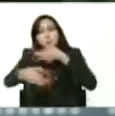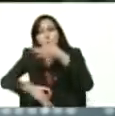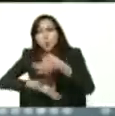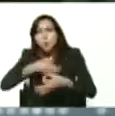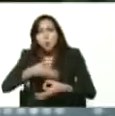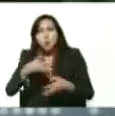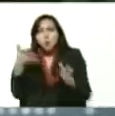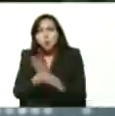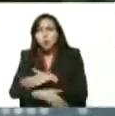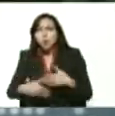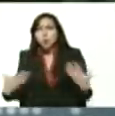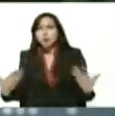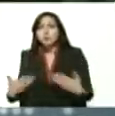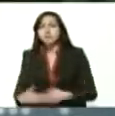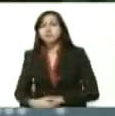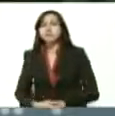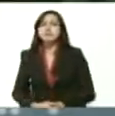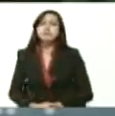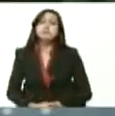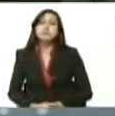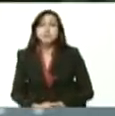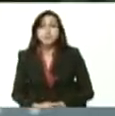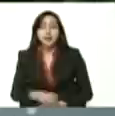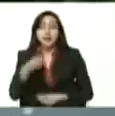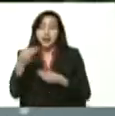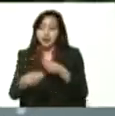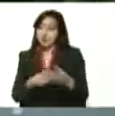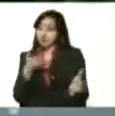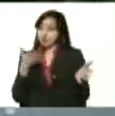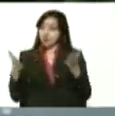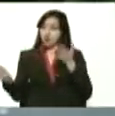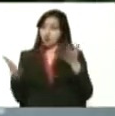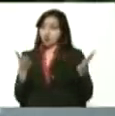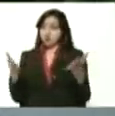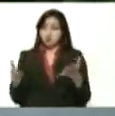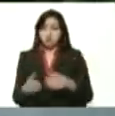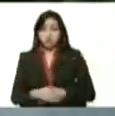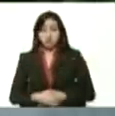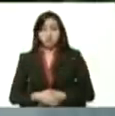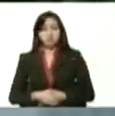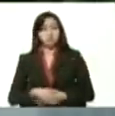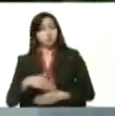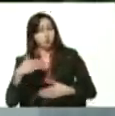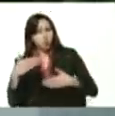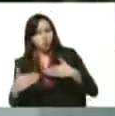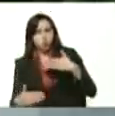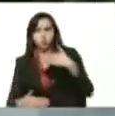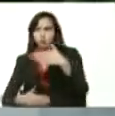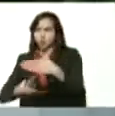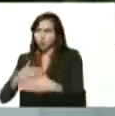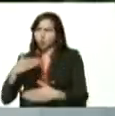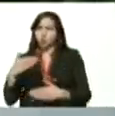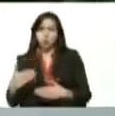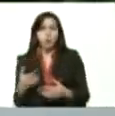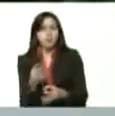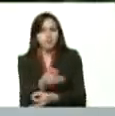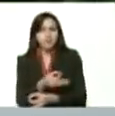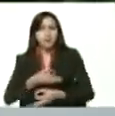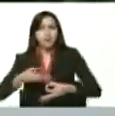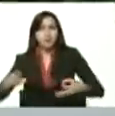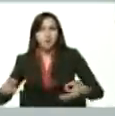de la asistencia que hay que ir amarrando logrando perfeccionando